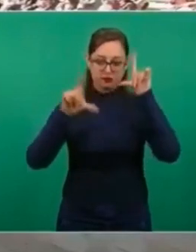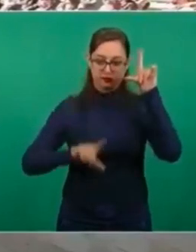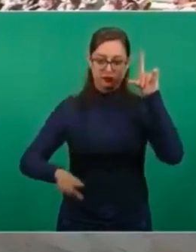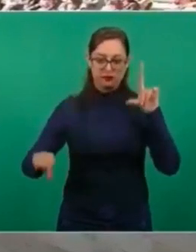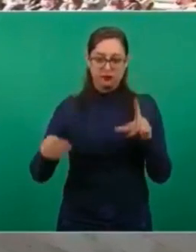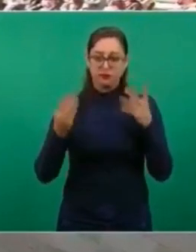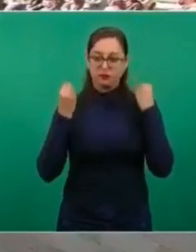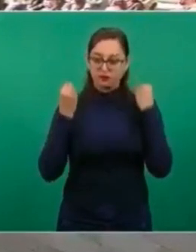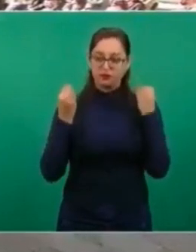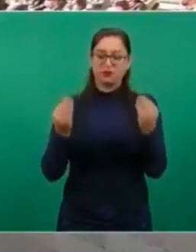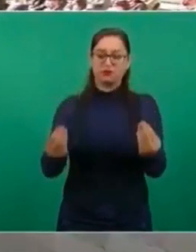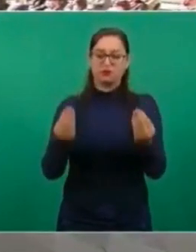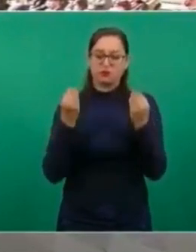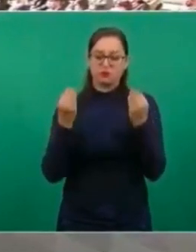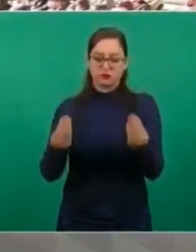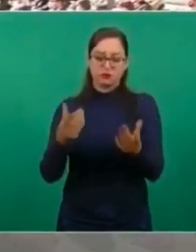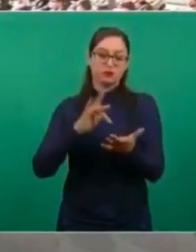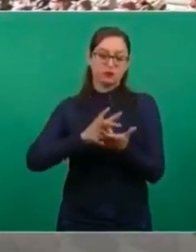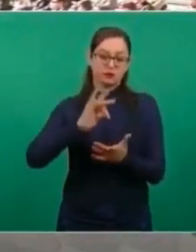agradecimiento profundo.